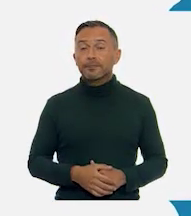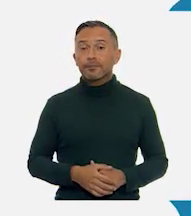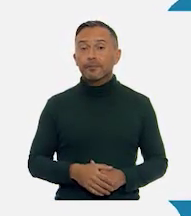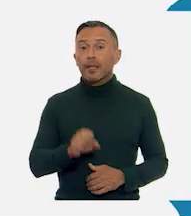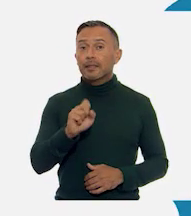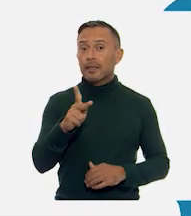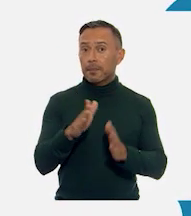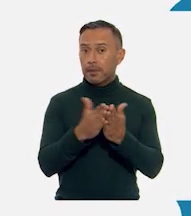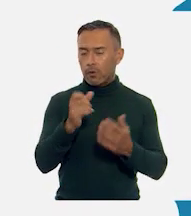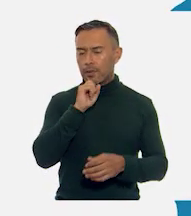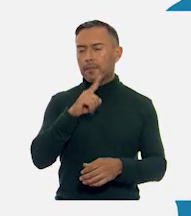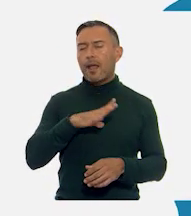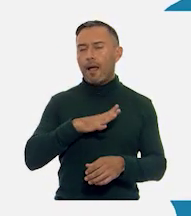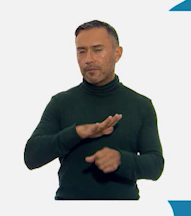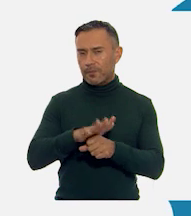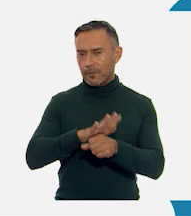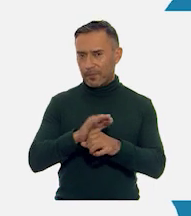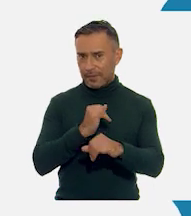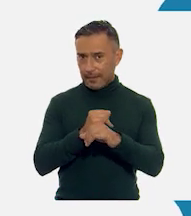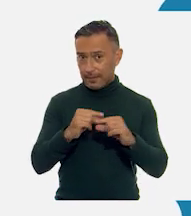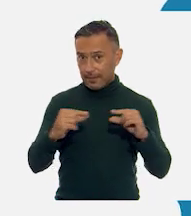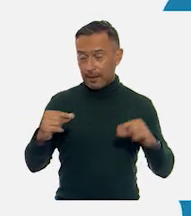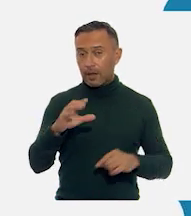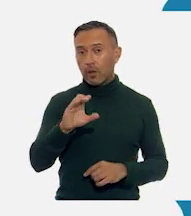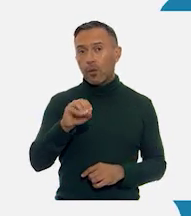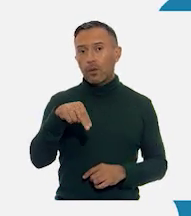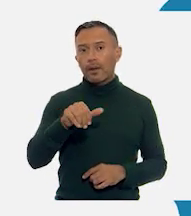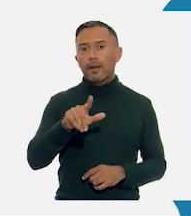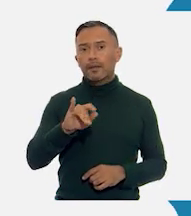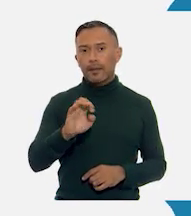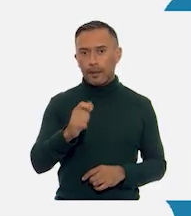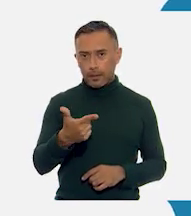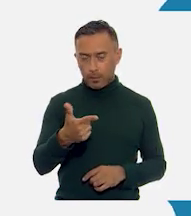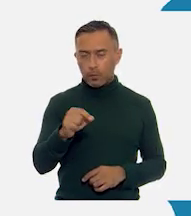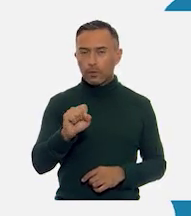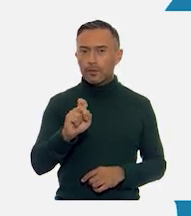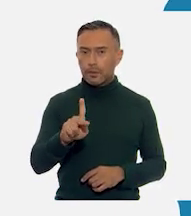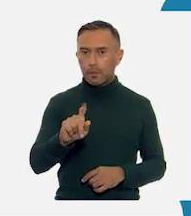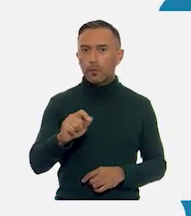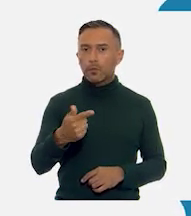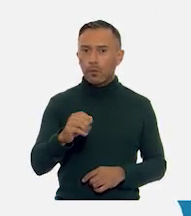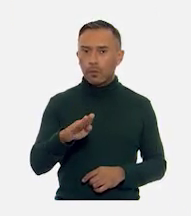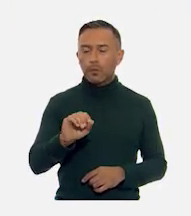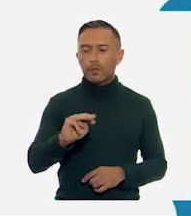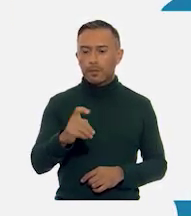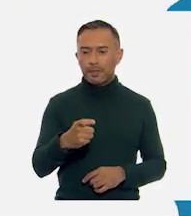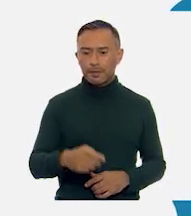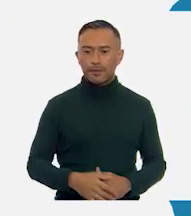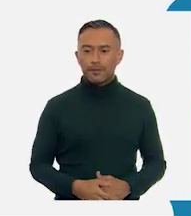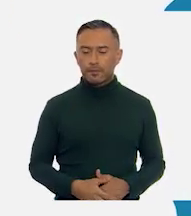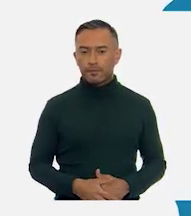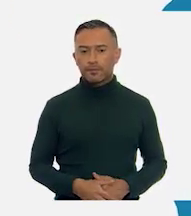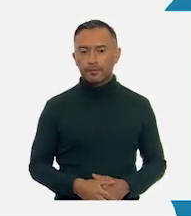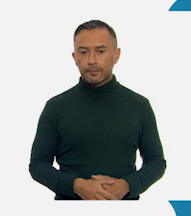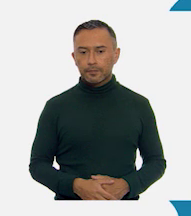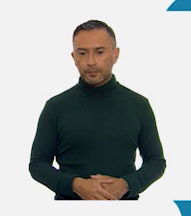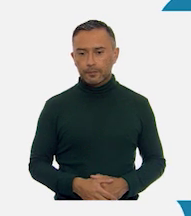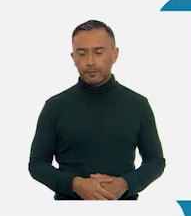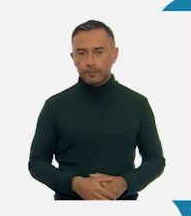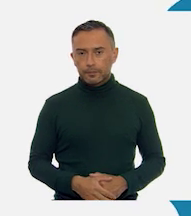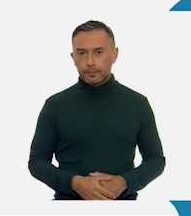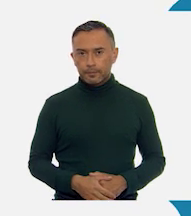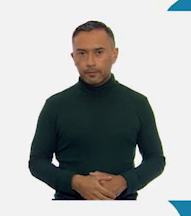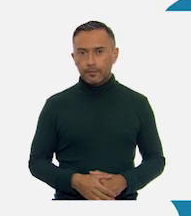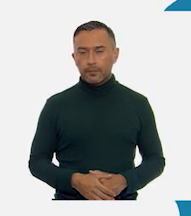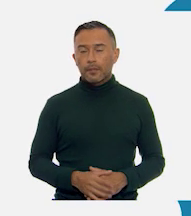libros de texto en la página con aliteg.cep.gob.mx. Si quieres volver a ver los